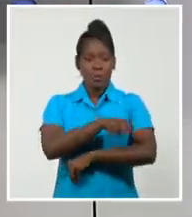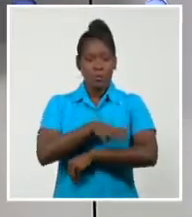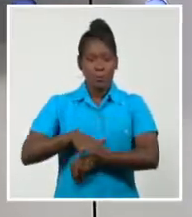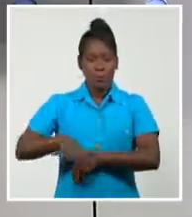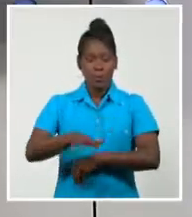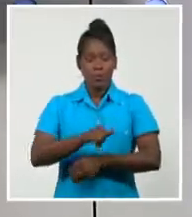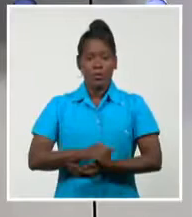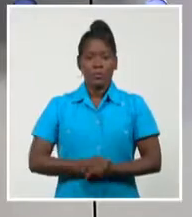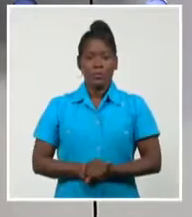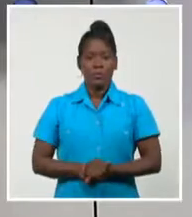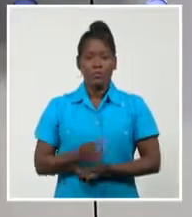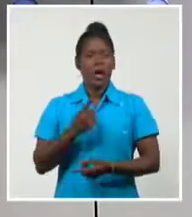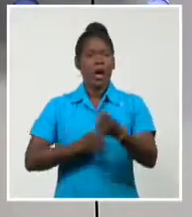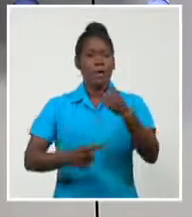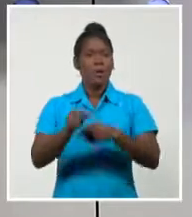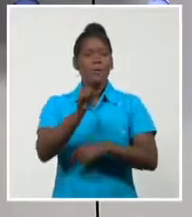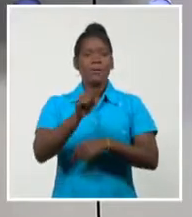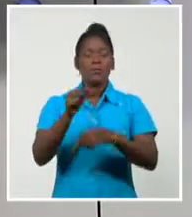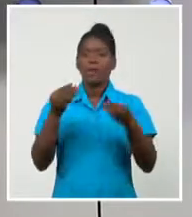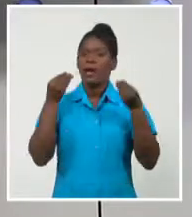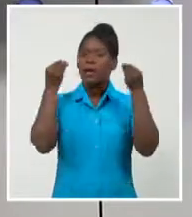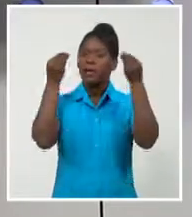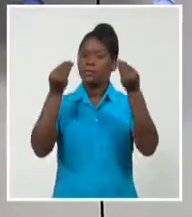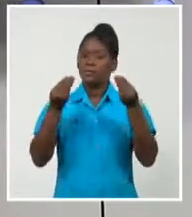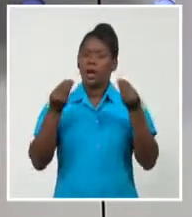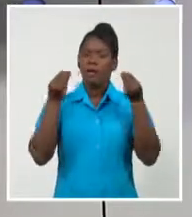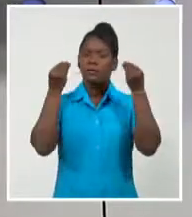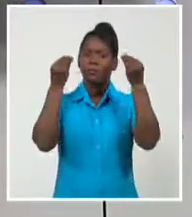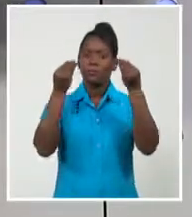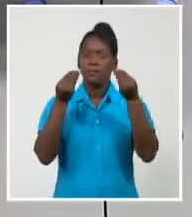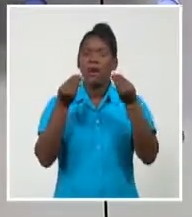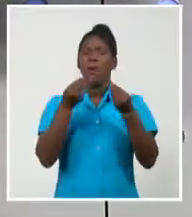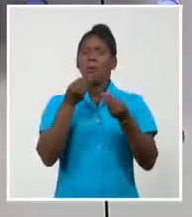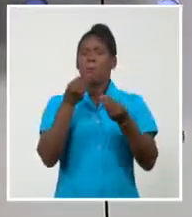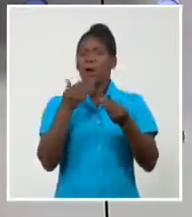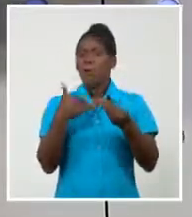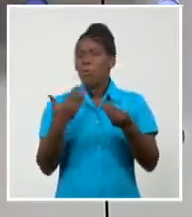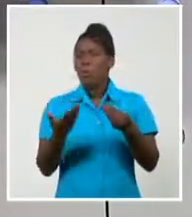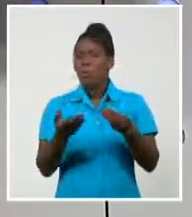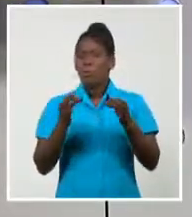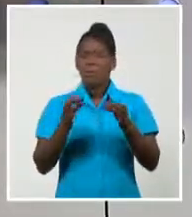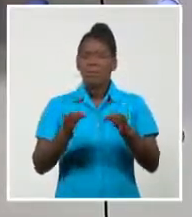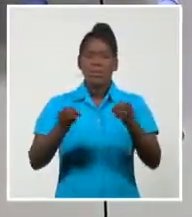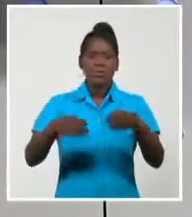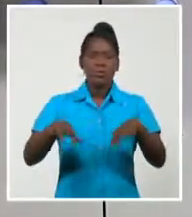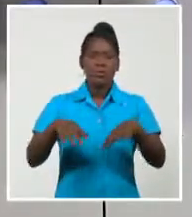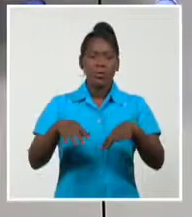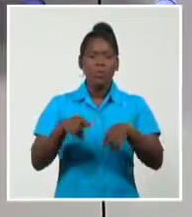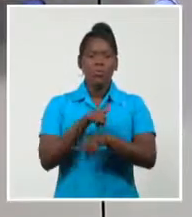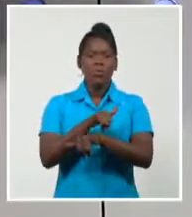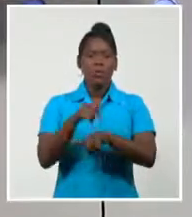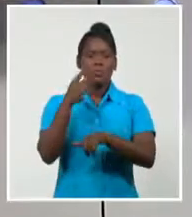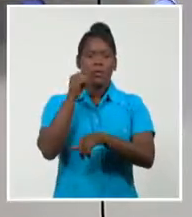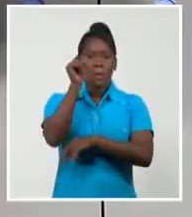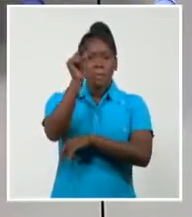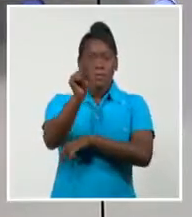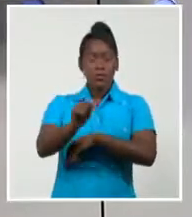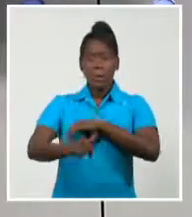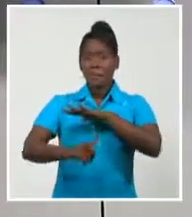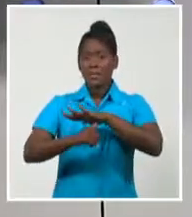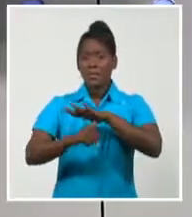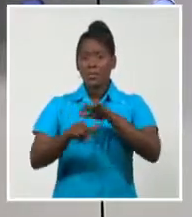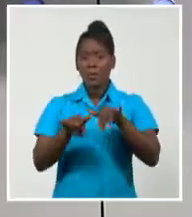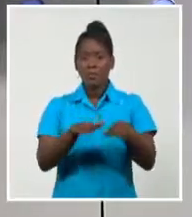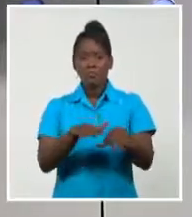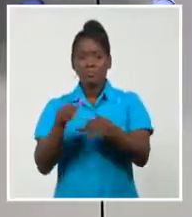coinciden al señalar que la razón fundamental del descontento popular no se basa en el rechazo a una figura política, sino un